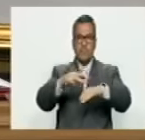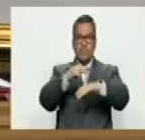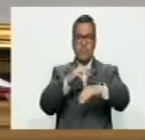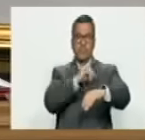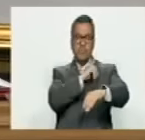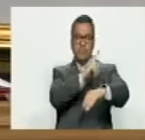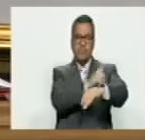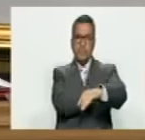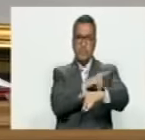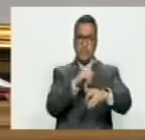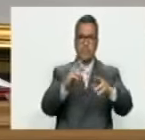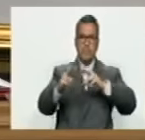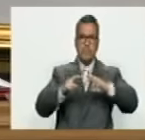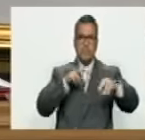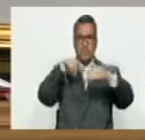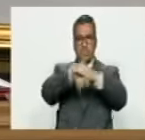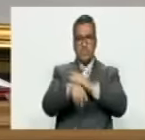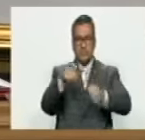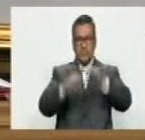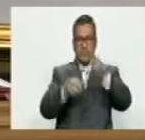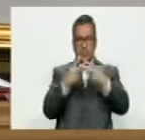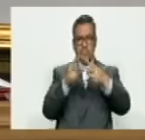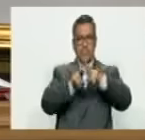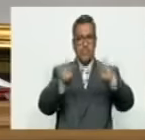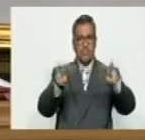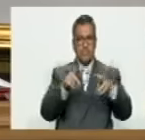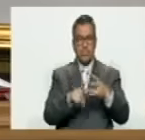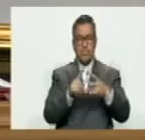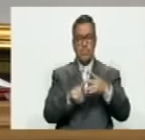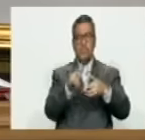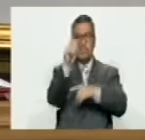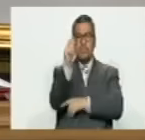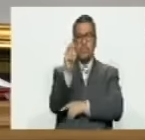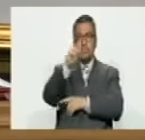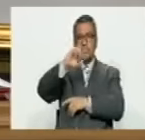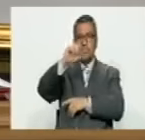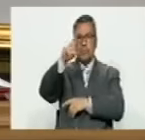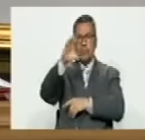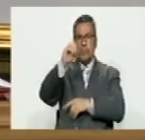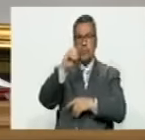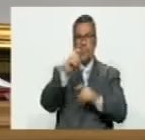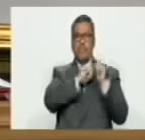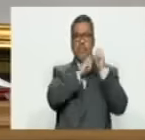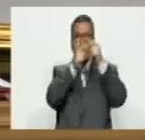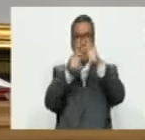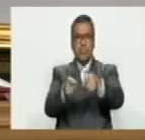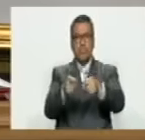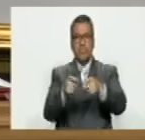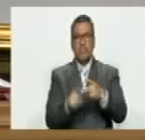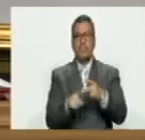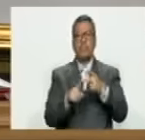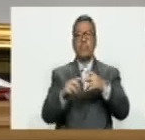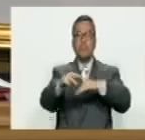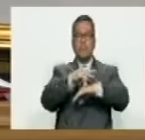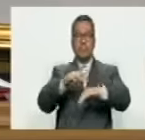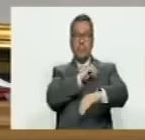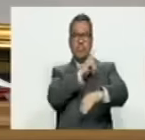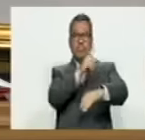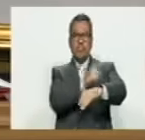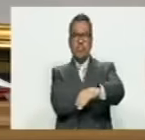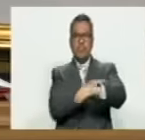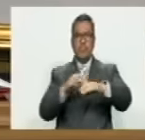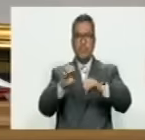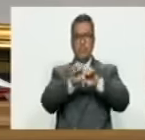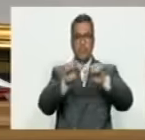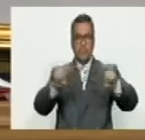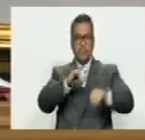del Poder Popular para Relaciones Interiores, Justicia y Paz. Diputado Ricardo Sánchez, para asumir la designación como ministro del Poder Popular para